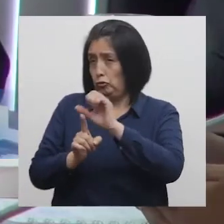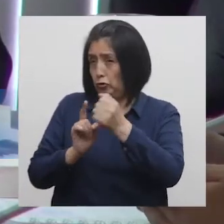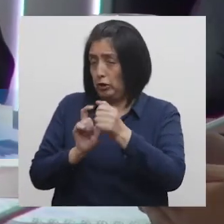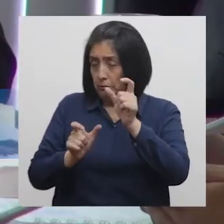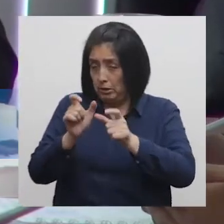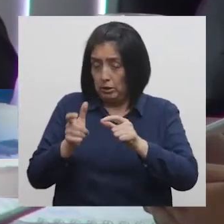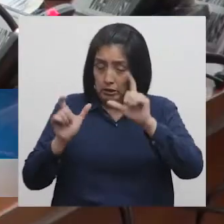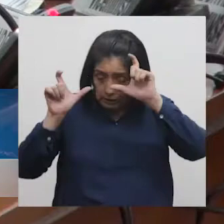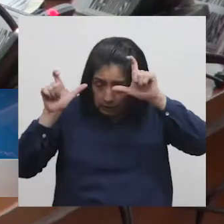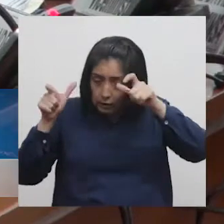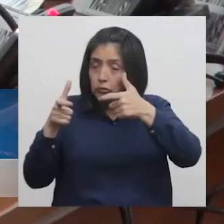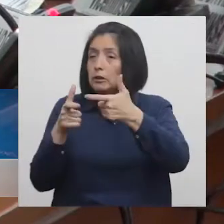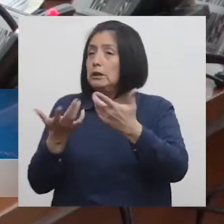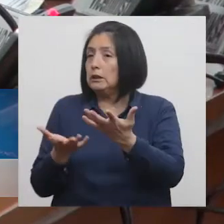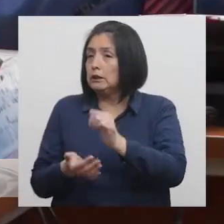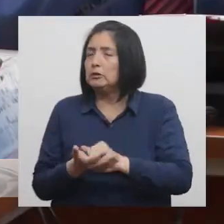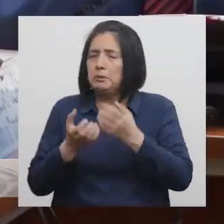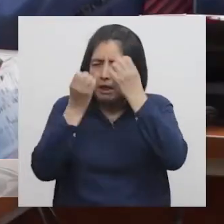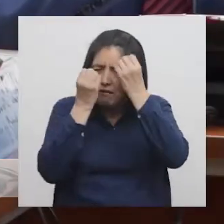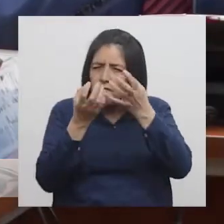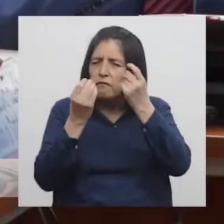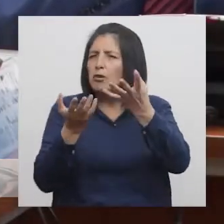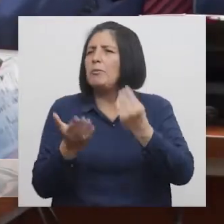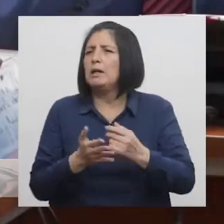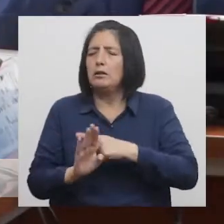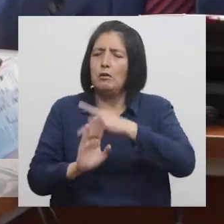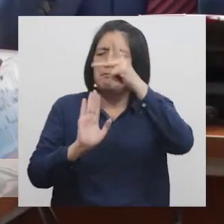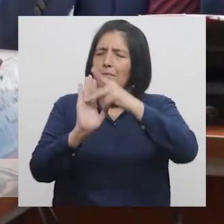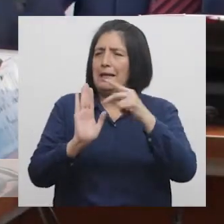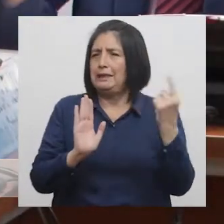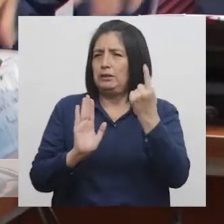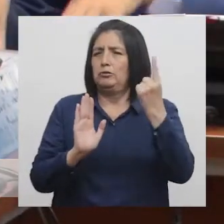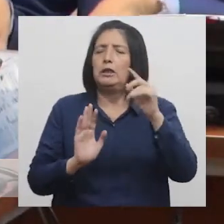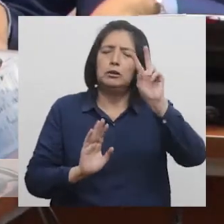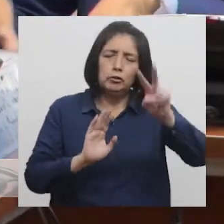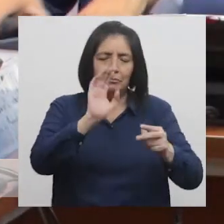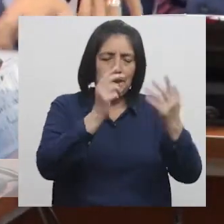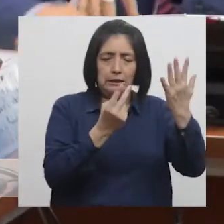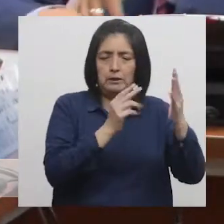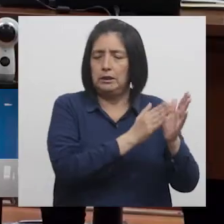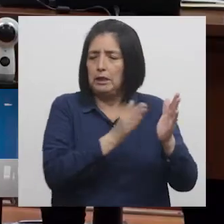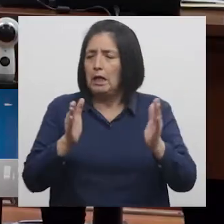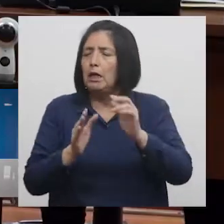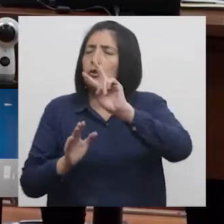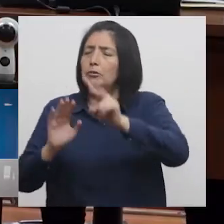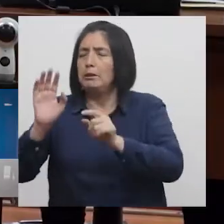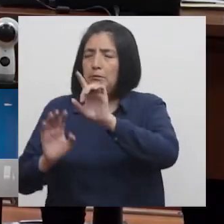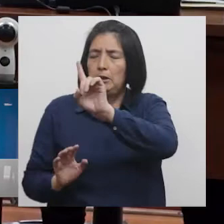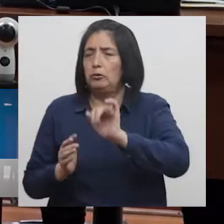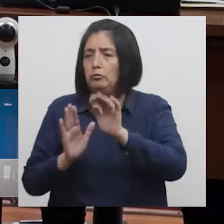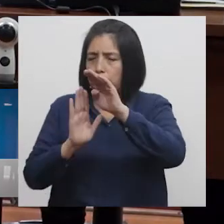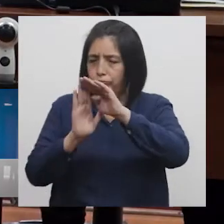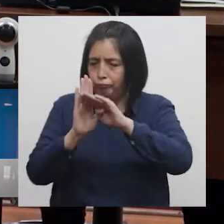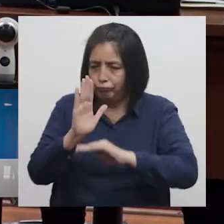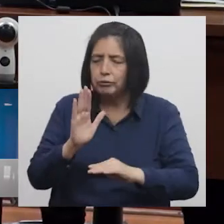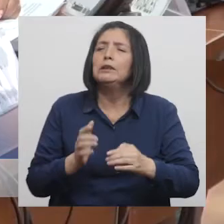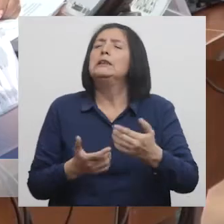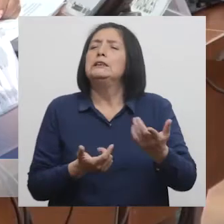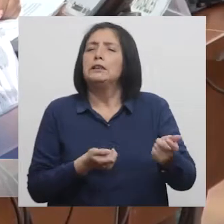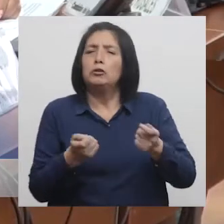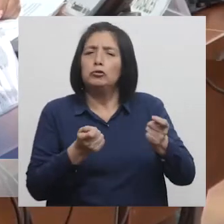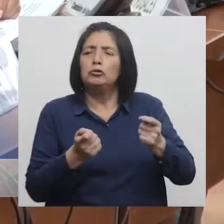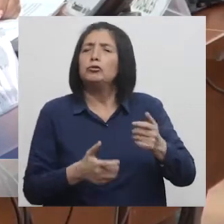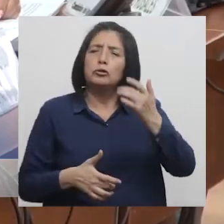Discapacidad del Congreso de la República Para informar sobre el Plan Nacional 2017-2021 De Reducción y Control de la Anemia